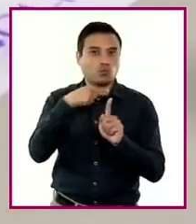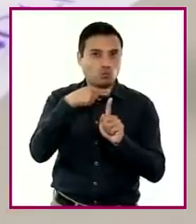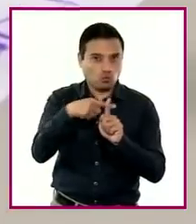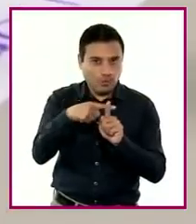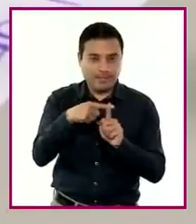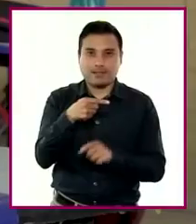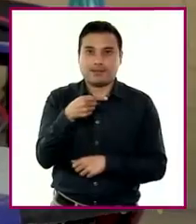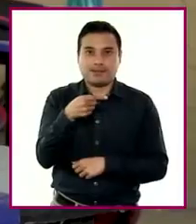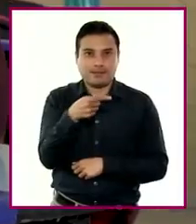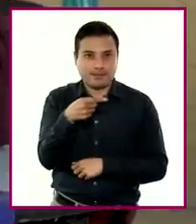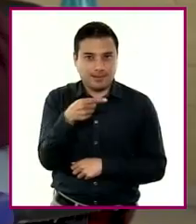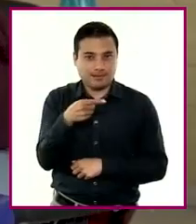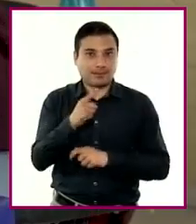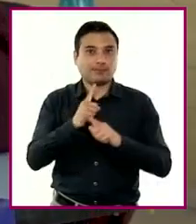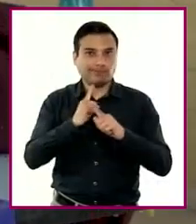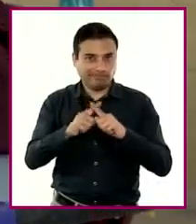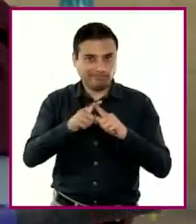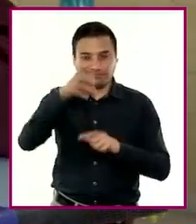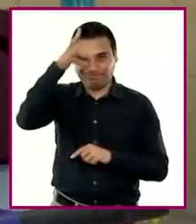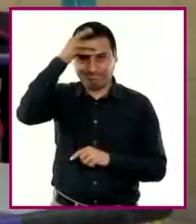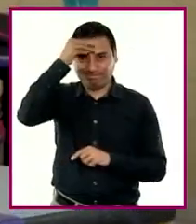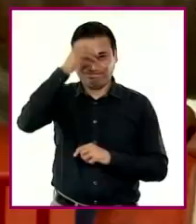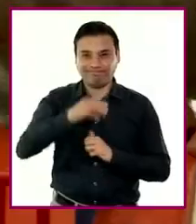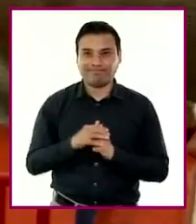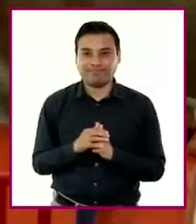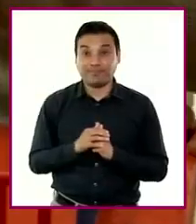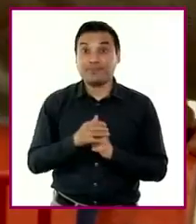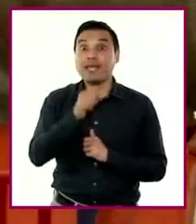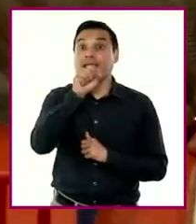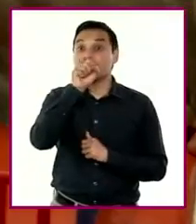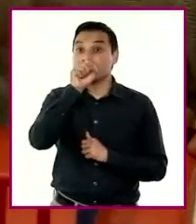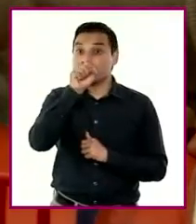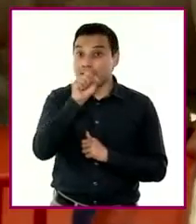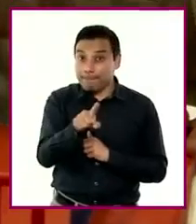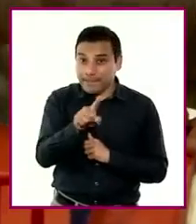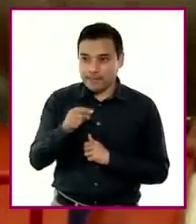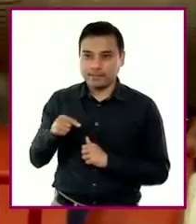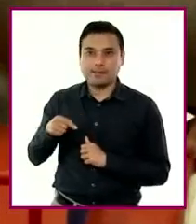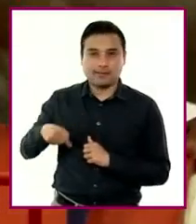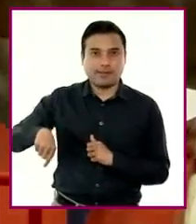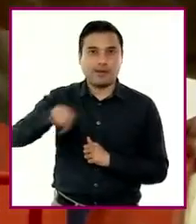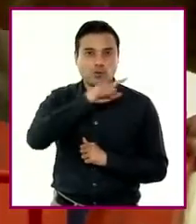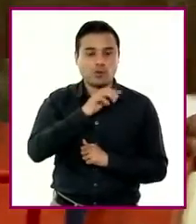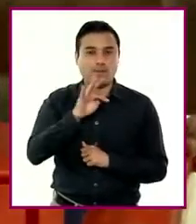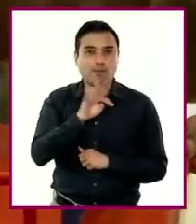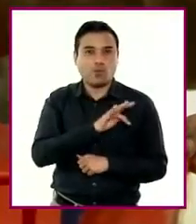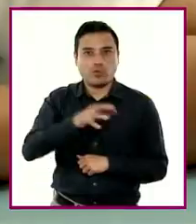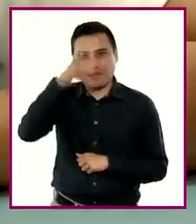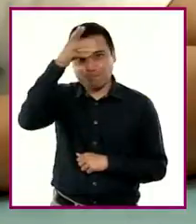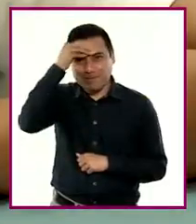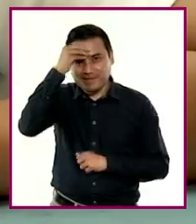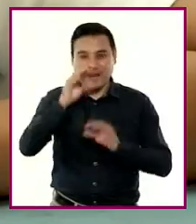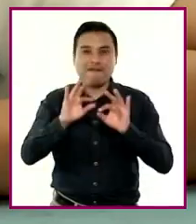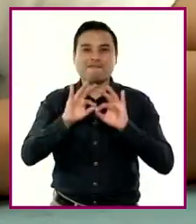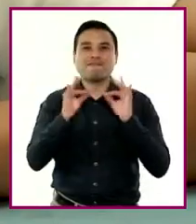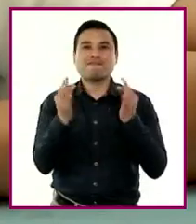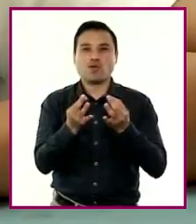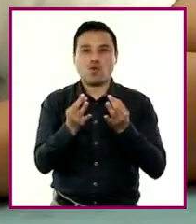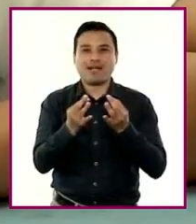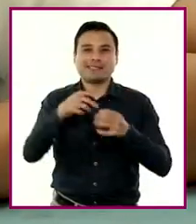y multiplicación. Asimismo, se amplían sus conocimientos acerca de formas geométricas planas y